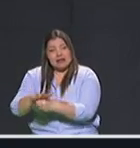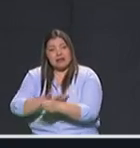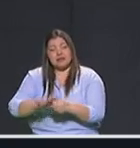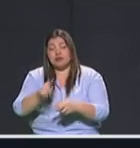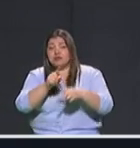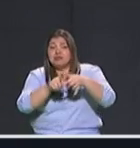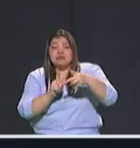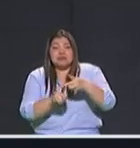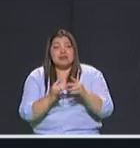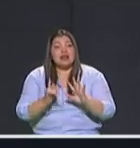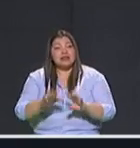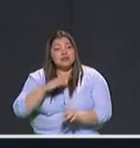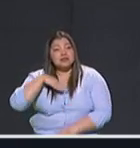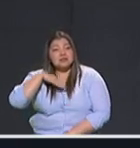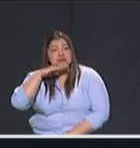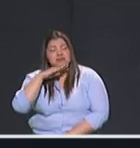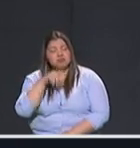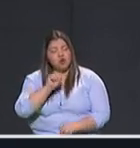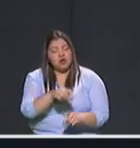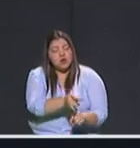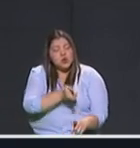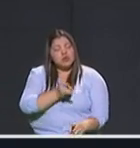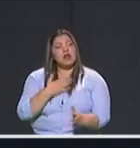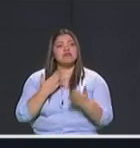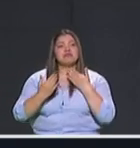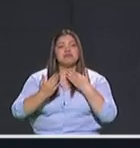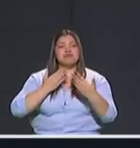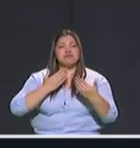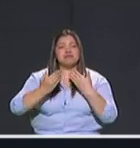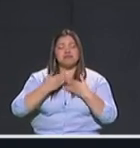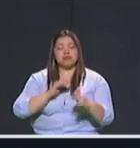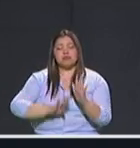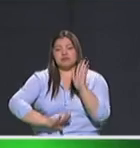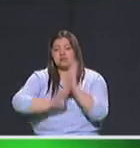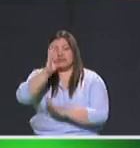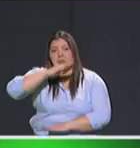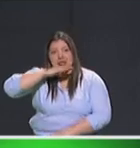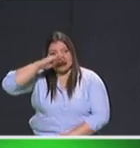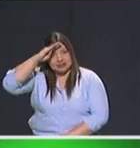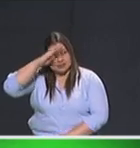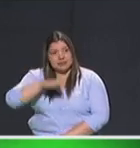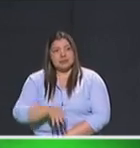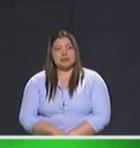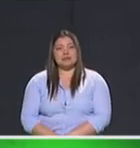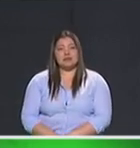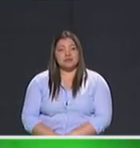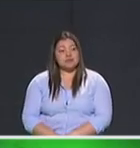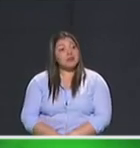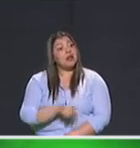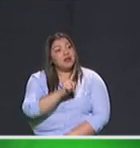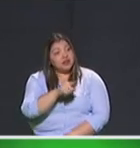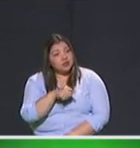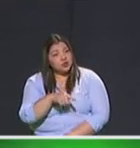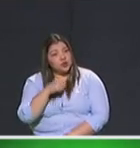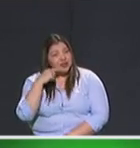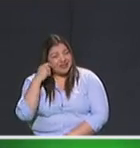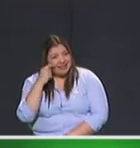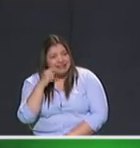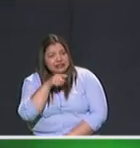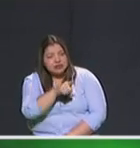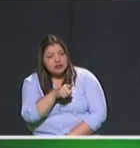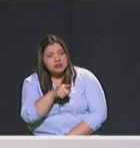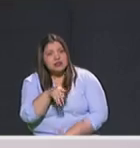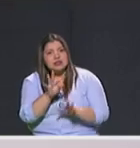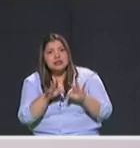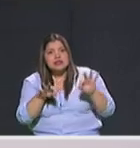componentes. Eso genera confianza. Y así vamos a llegar a Medellín adelante. Candidato Ramos, usted acaba de tocar un tema que es de los que más se quejan, los